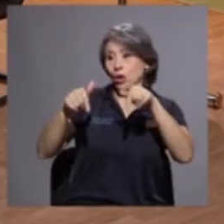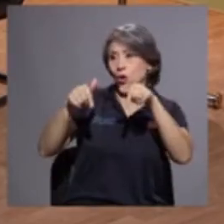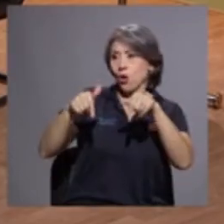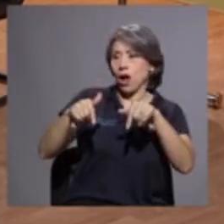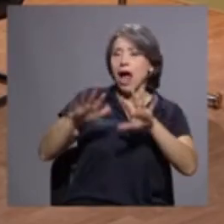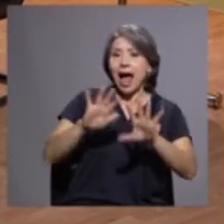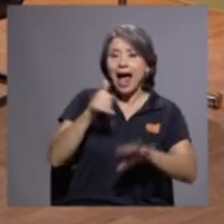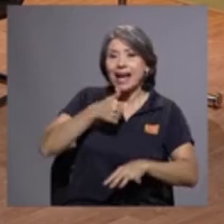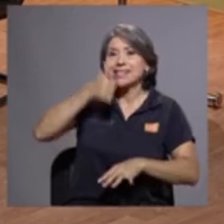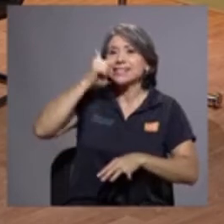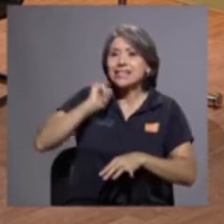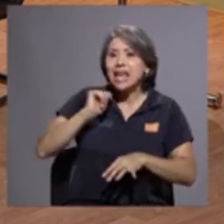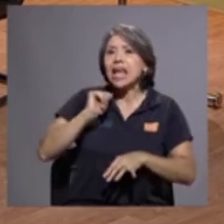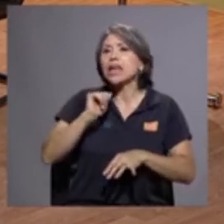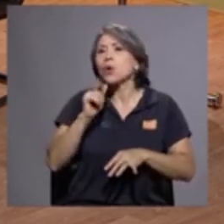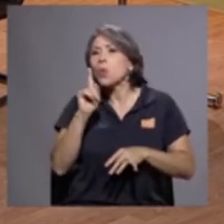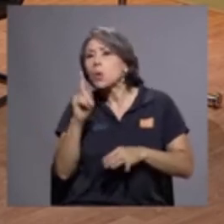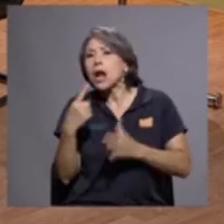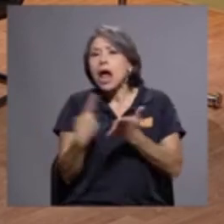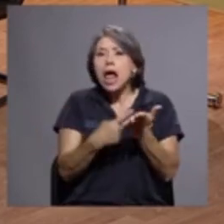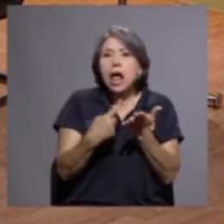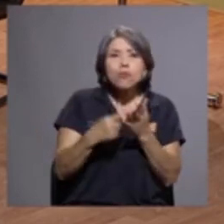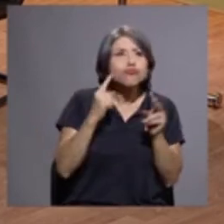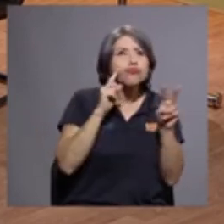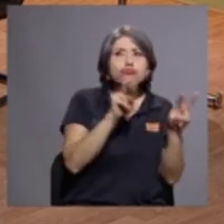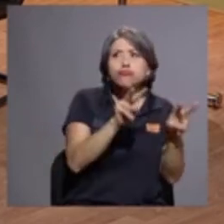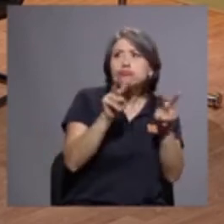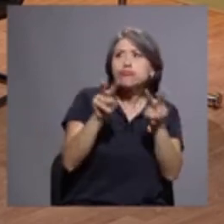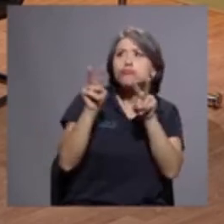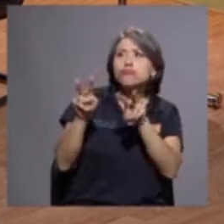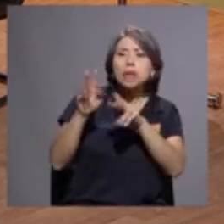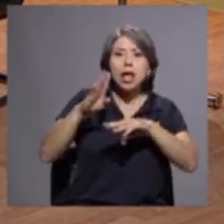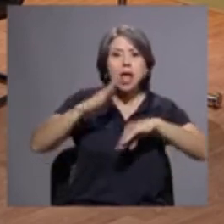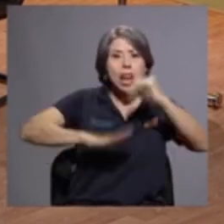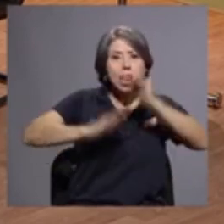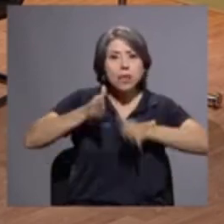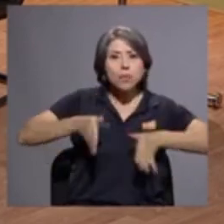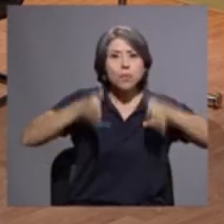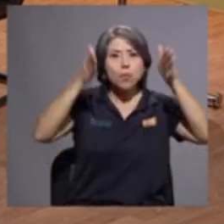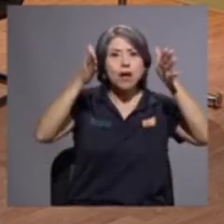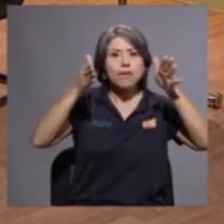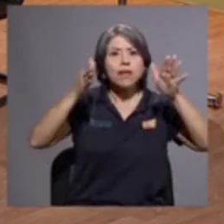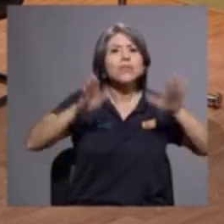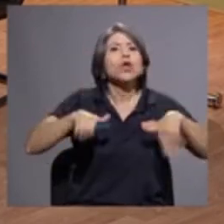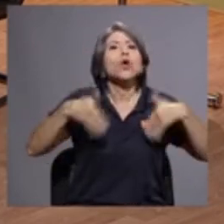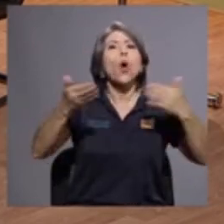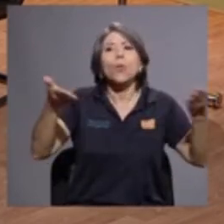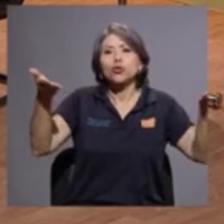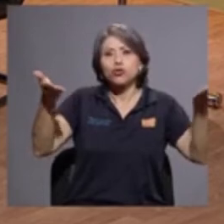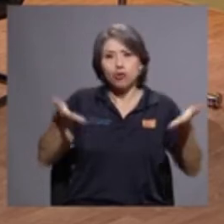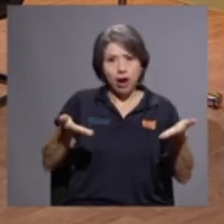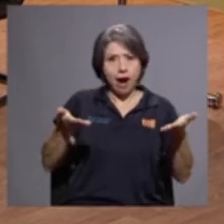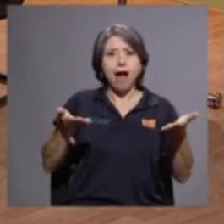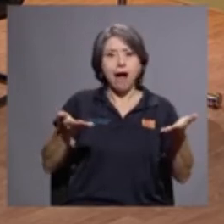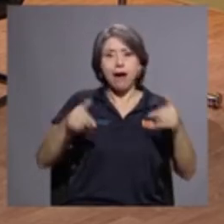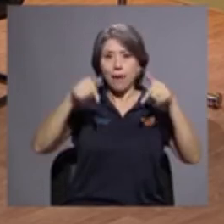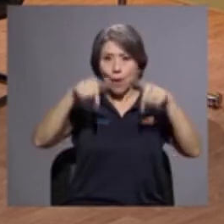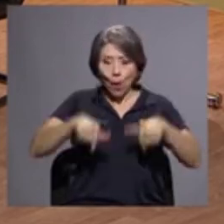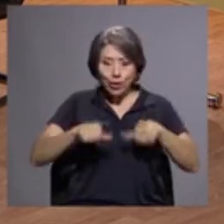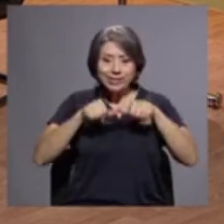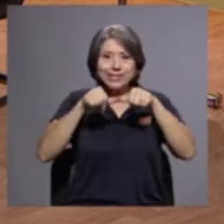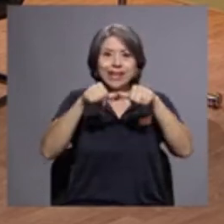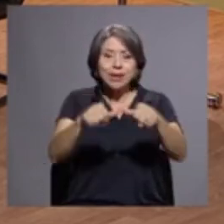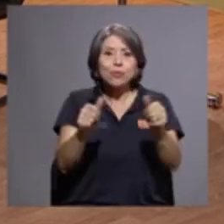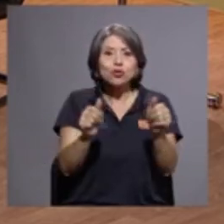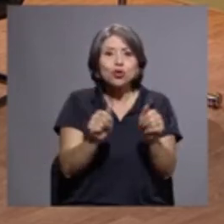ayer hubo una pequeña valoración del inmueble, de cómo se recibió, hoy seguimos con el